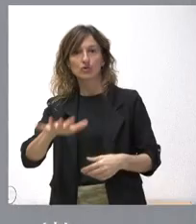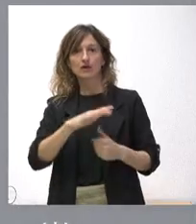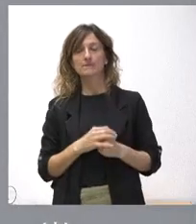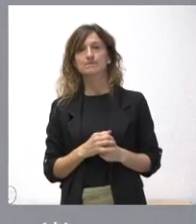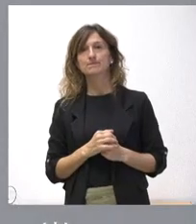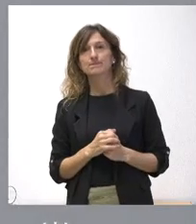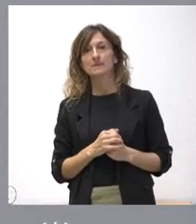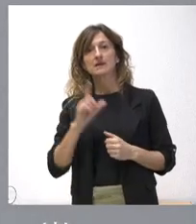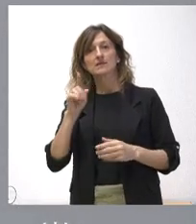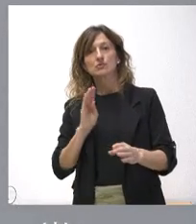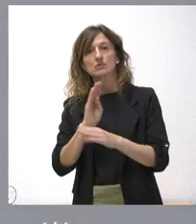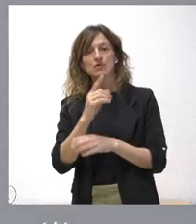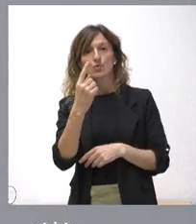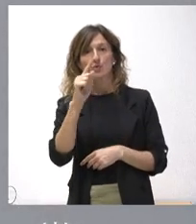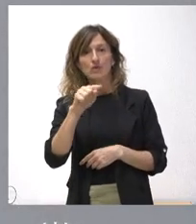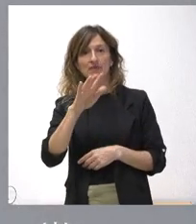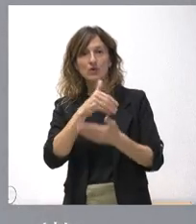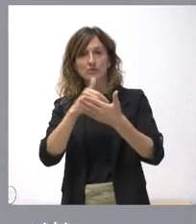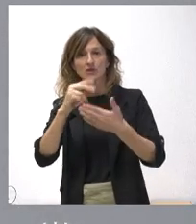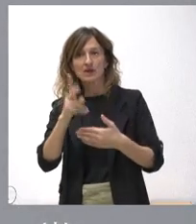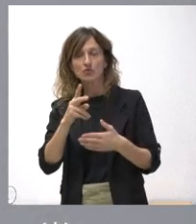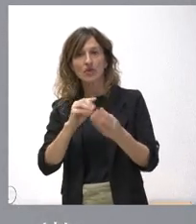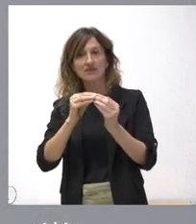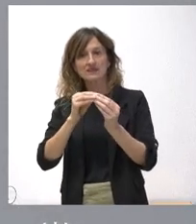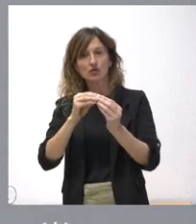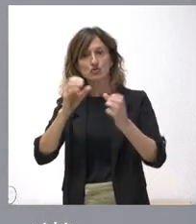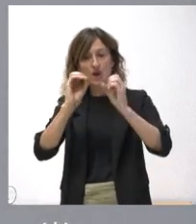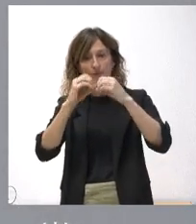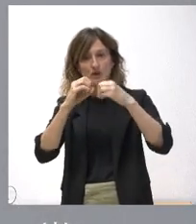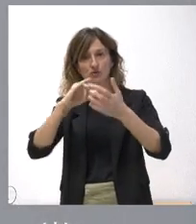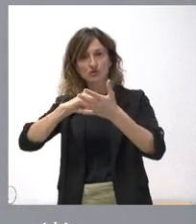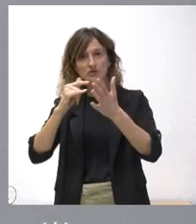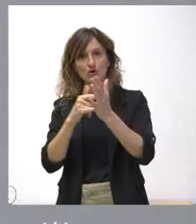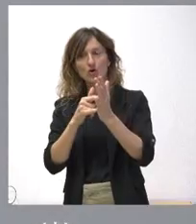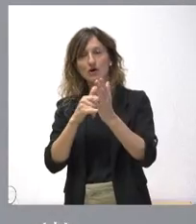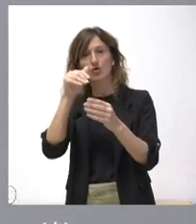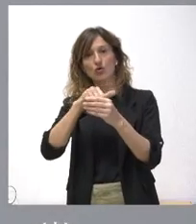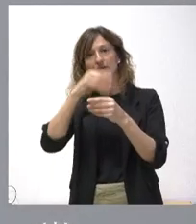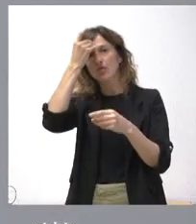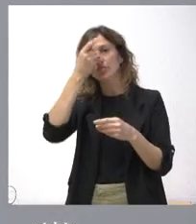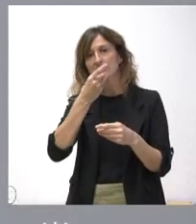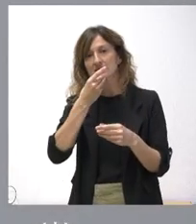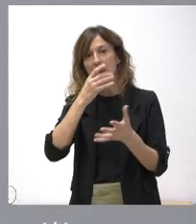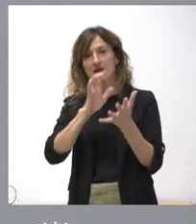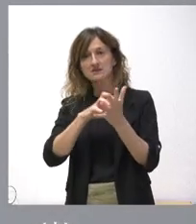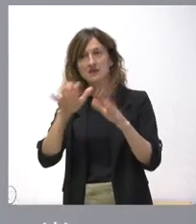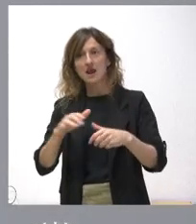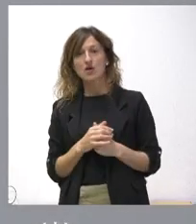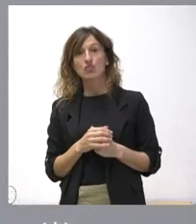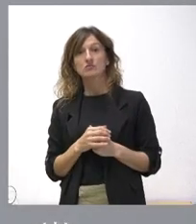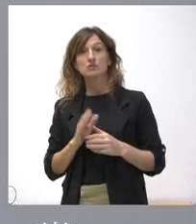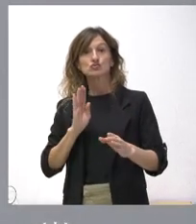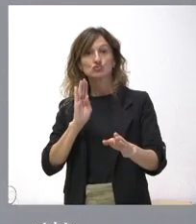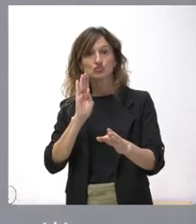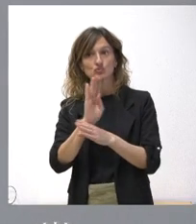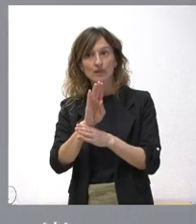Una subvención de 1,5 millones de euros para el desarrollo del laboratorio tecnológico de contenidos digitales de Castilla y León es una subvención que se otorga